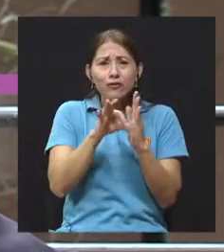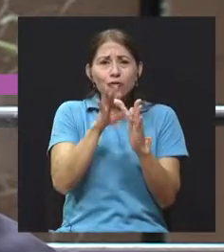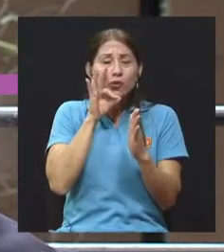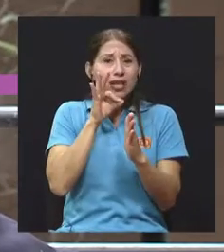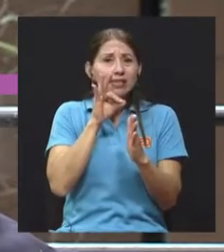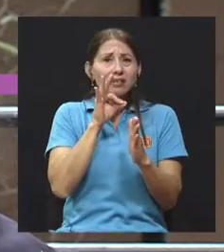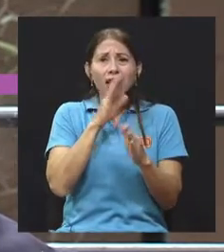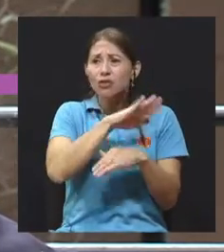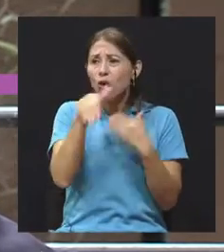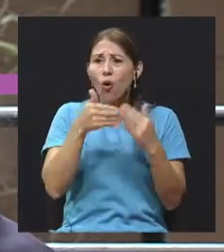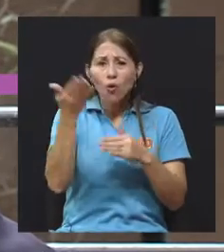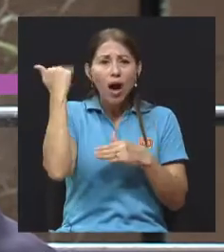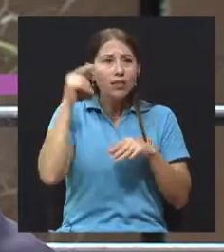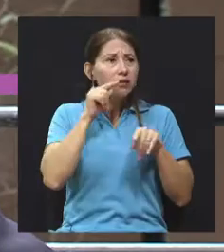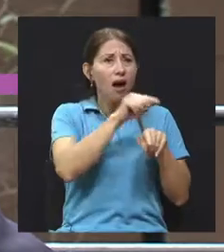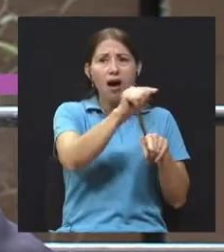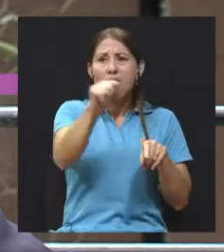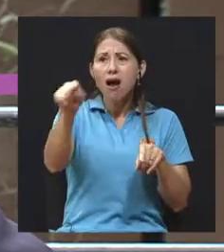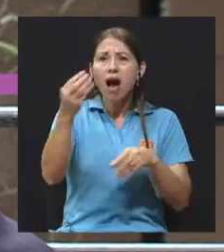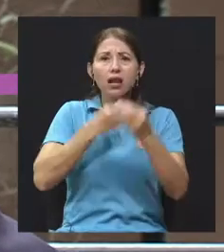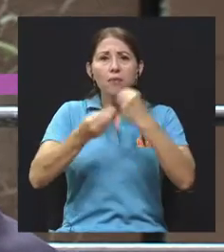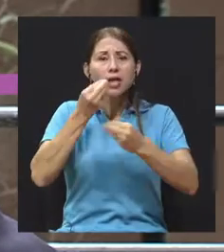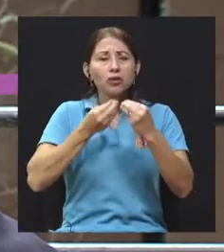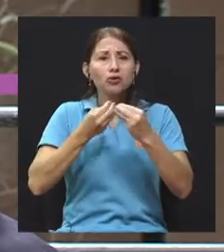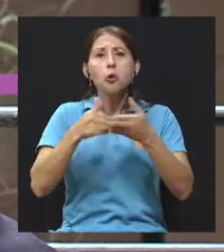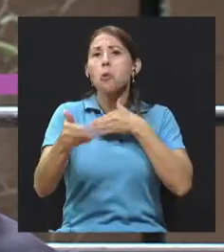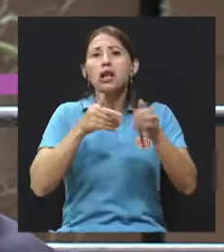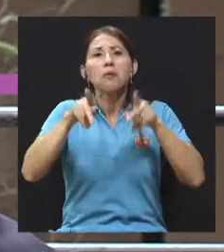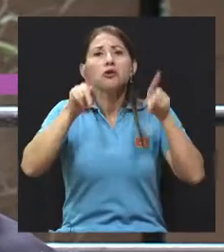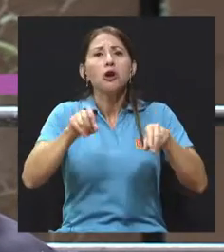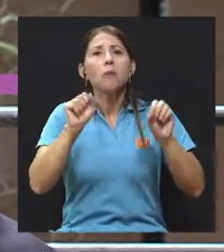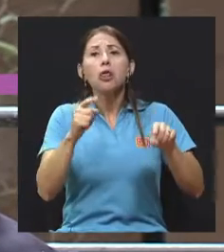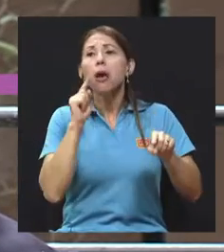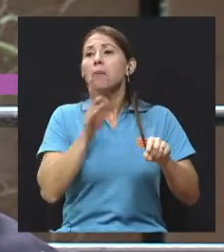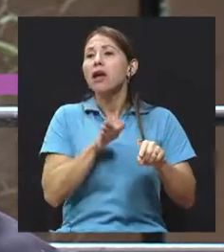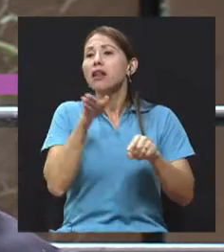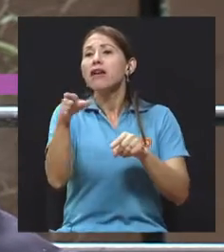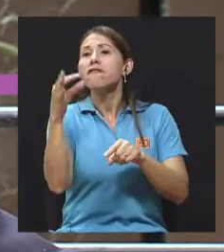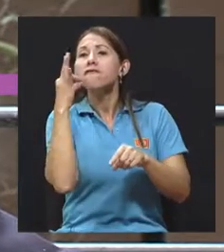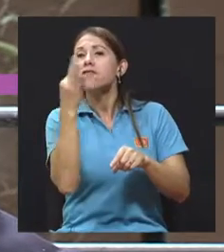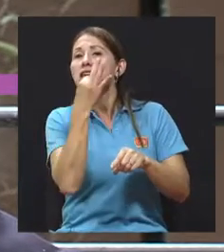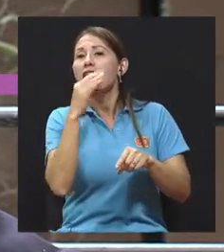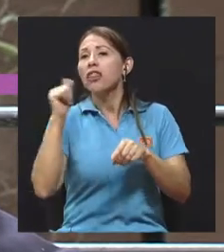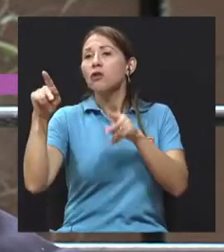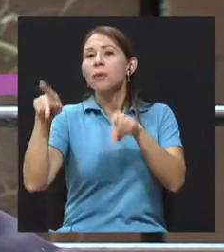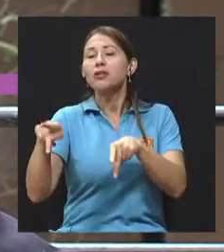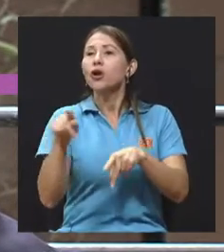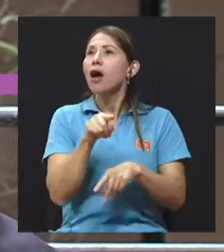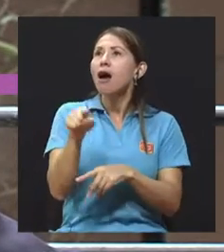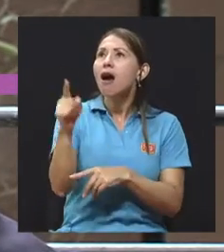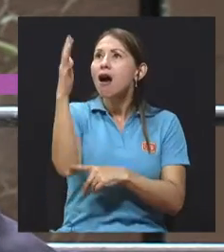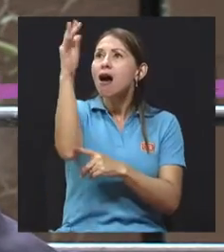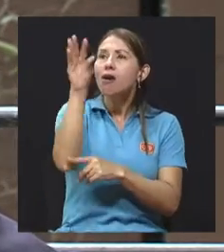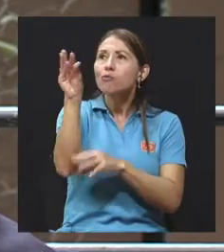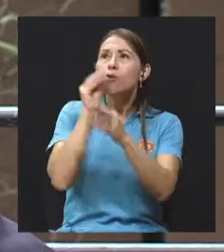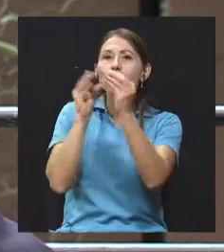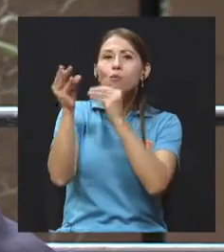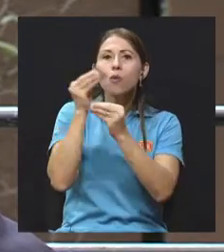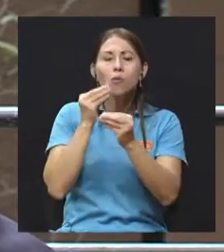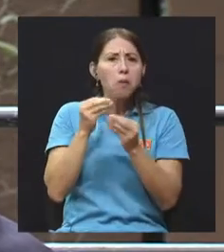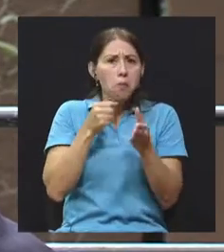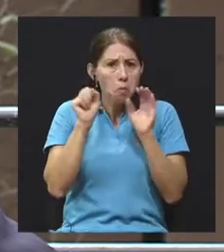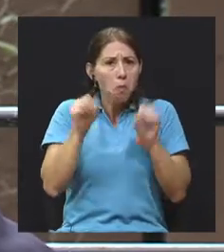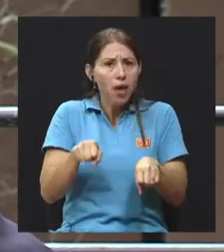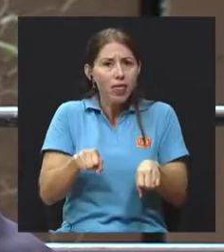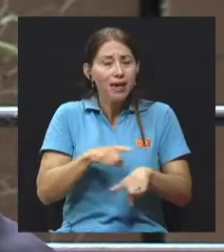teníamos alimento por todas partes y todo el mundo podía tomar un aguacate de la finca del vecino. Ese intercambio de mercancías y de cosas hay que volver a